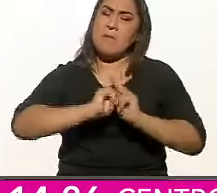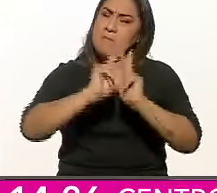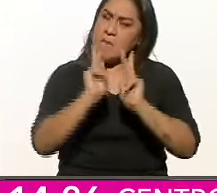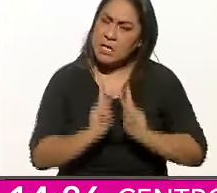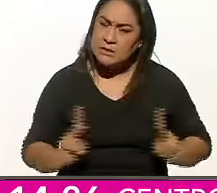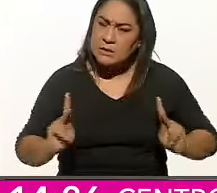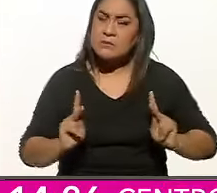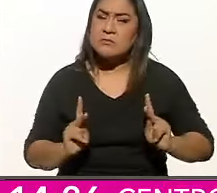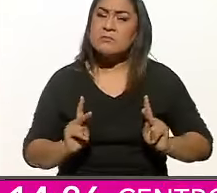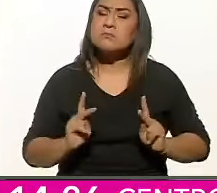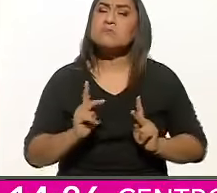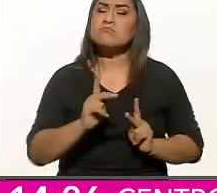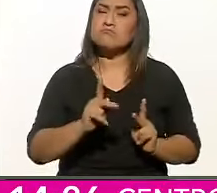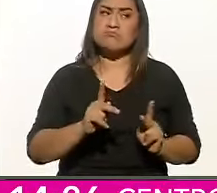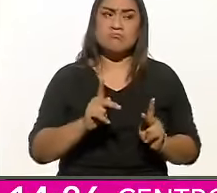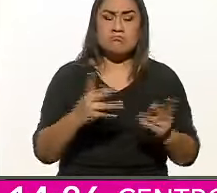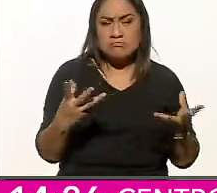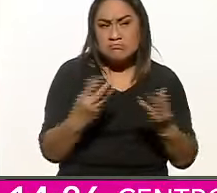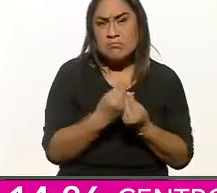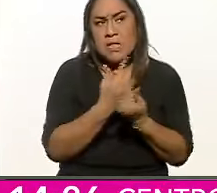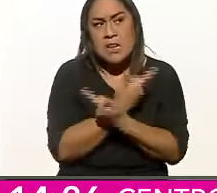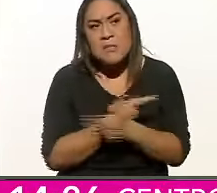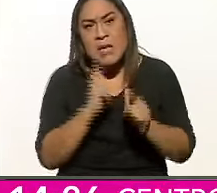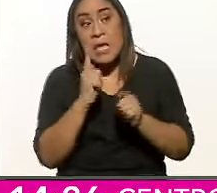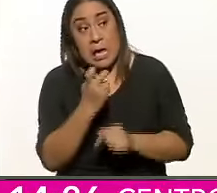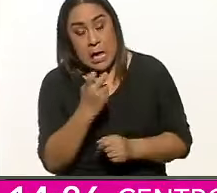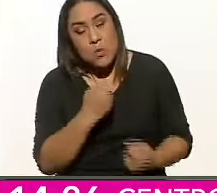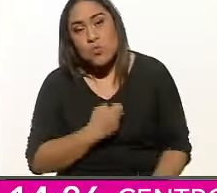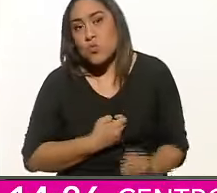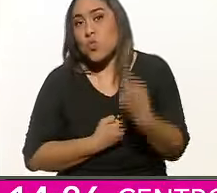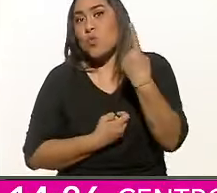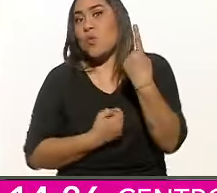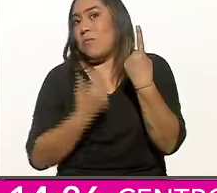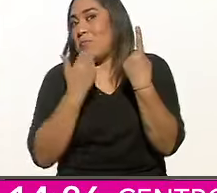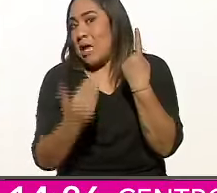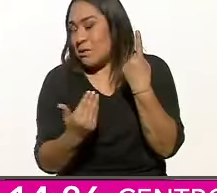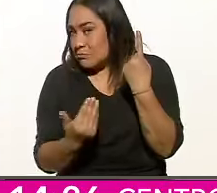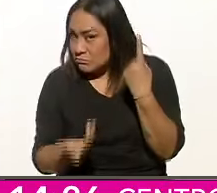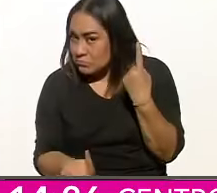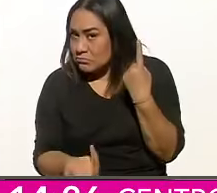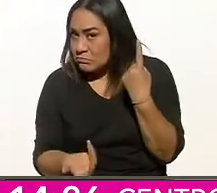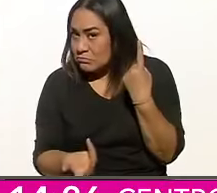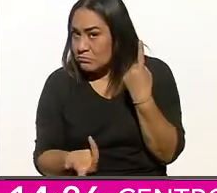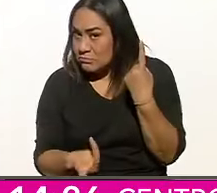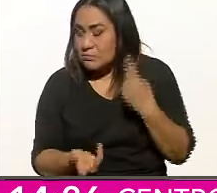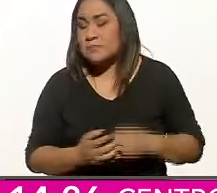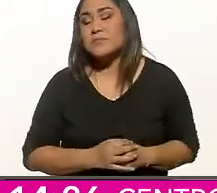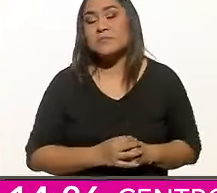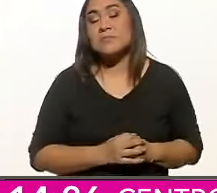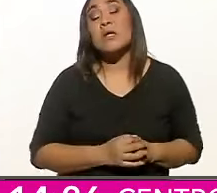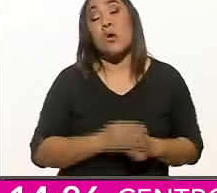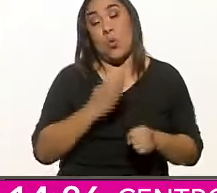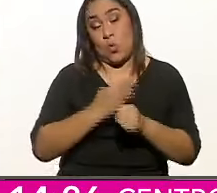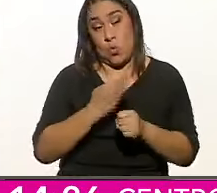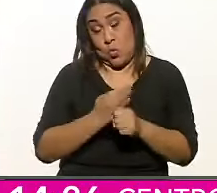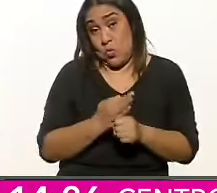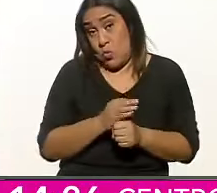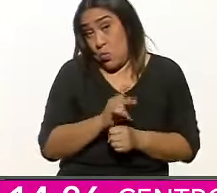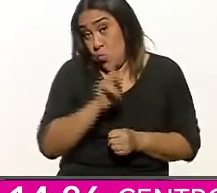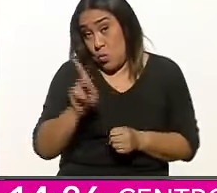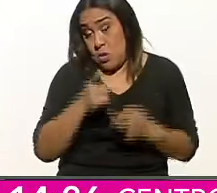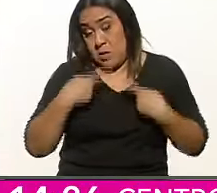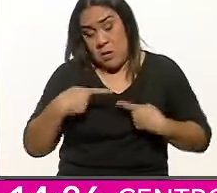por producirse en libertad, es único en la historia. Poner en manos del pueblo,